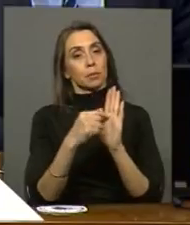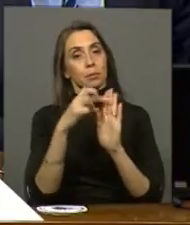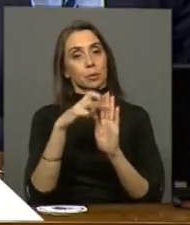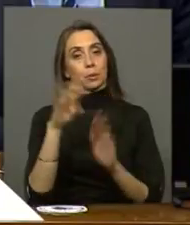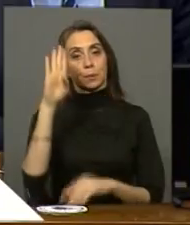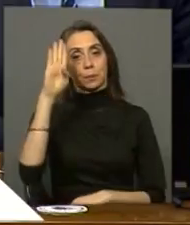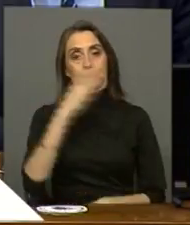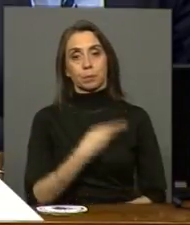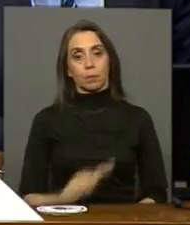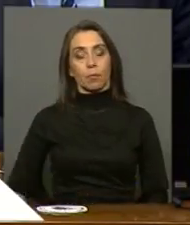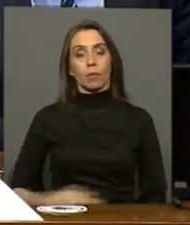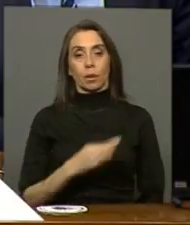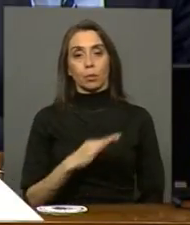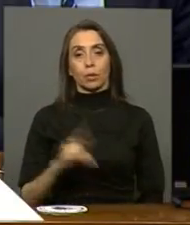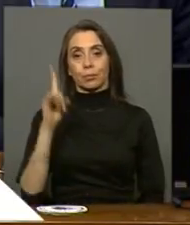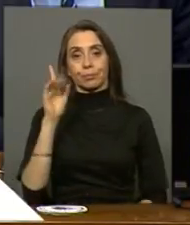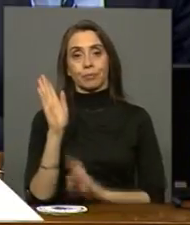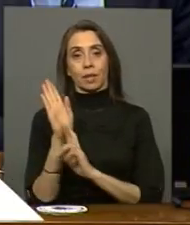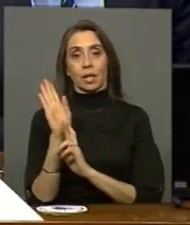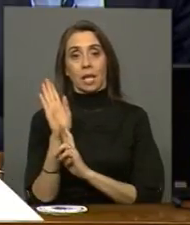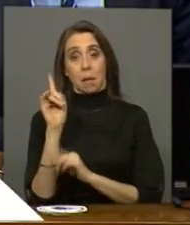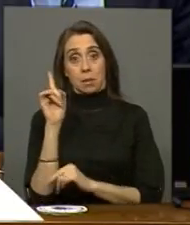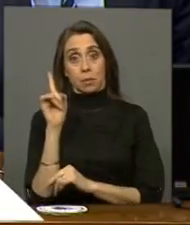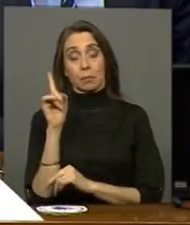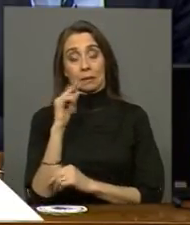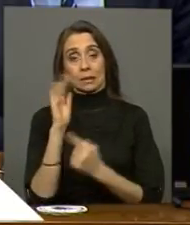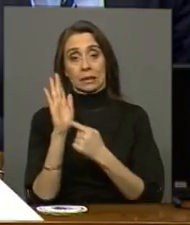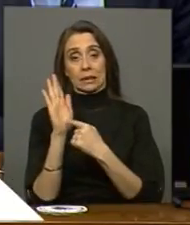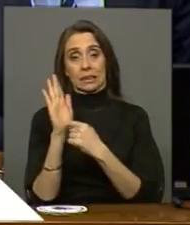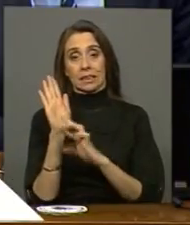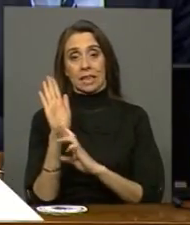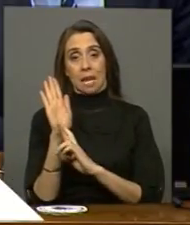Diputado, señor Ministro. Reglamento, presidente, punto de reglamento.